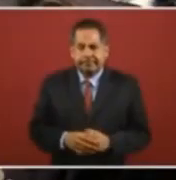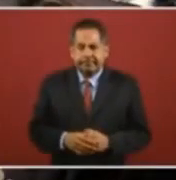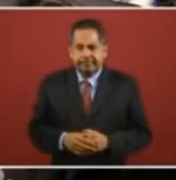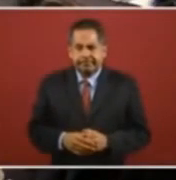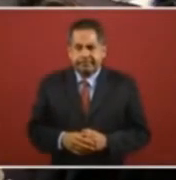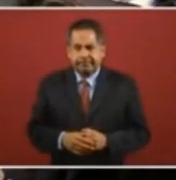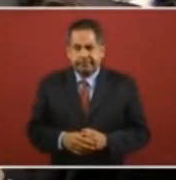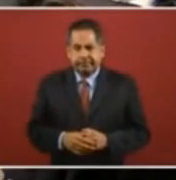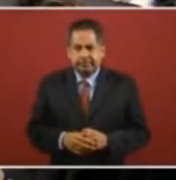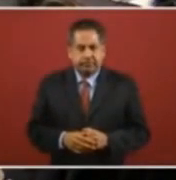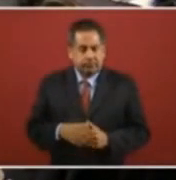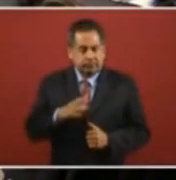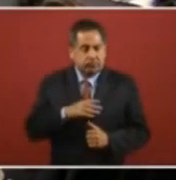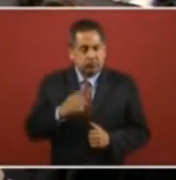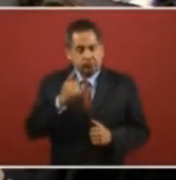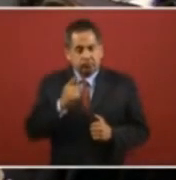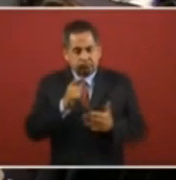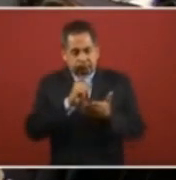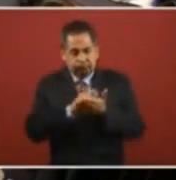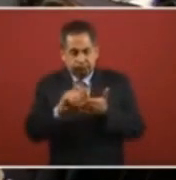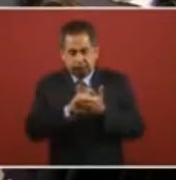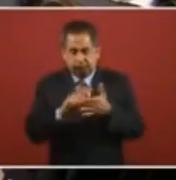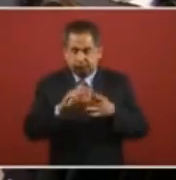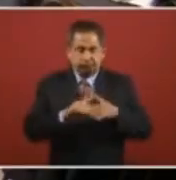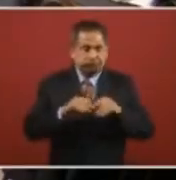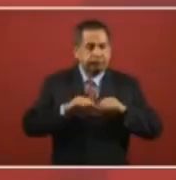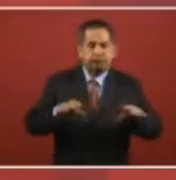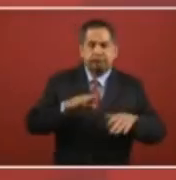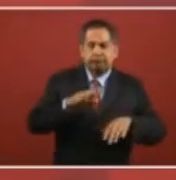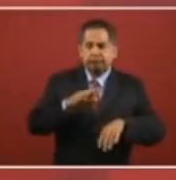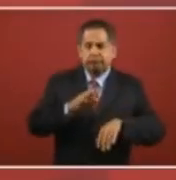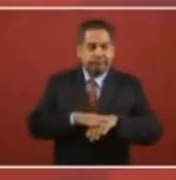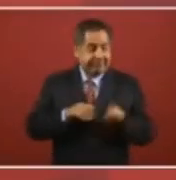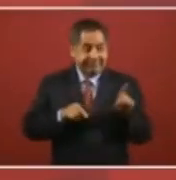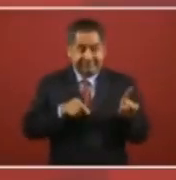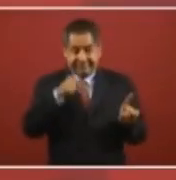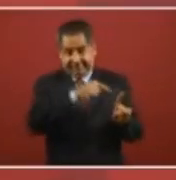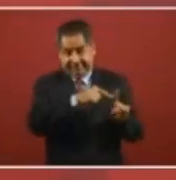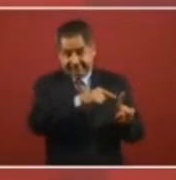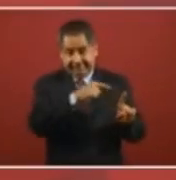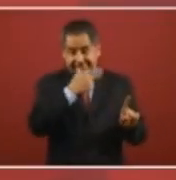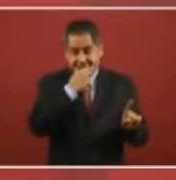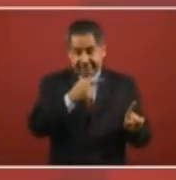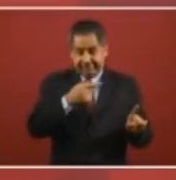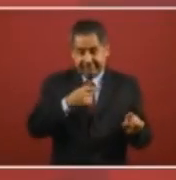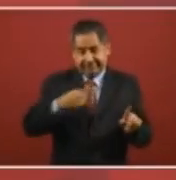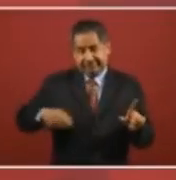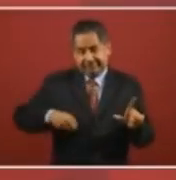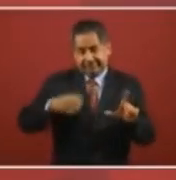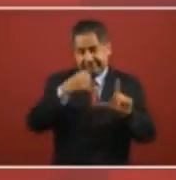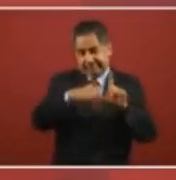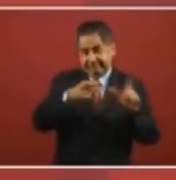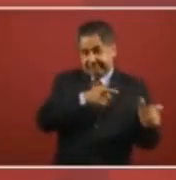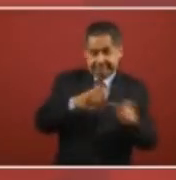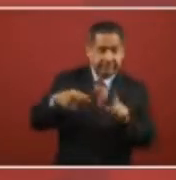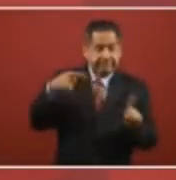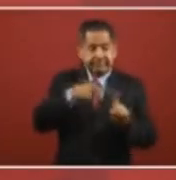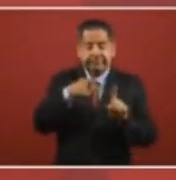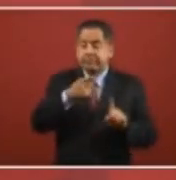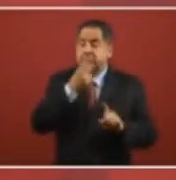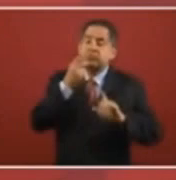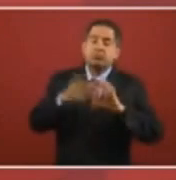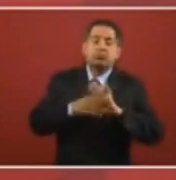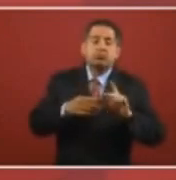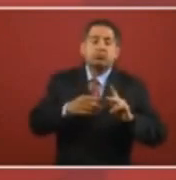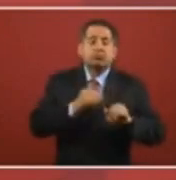Hay un texto, bueno, hay muchos textos, pero hay un texto que invoca este personaje en su manifiesto que